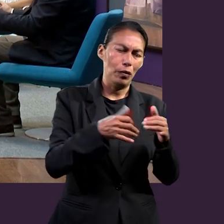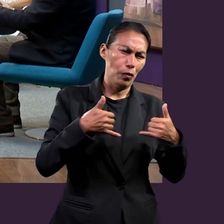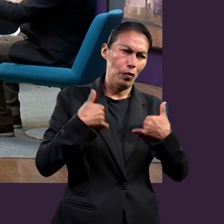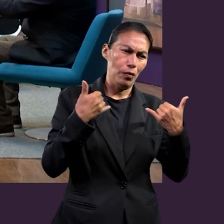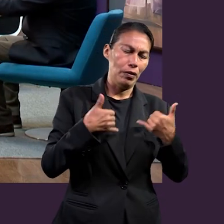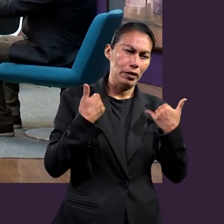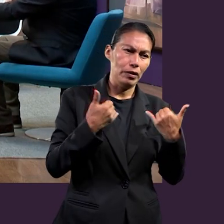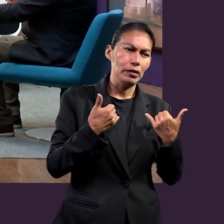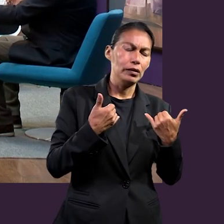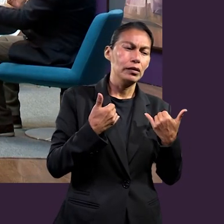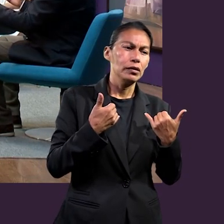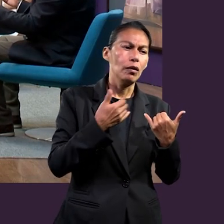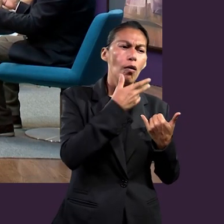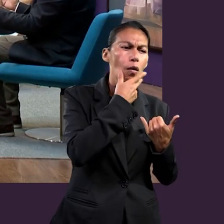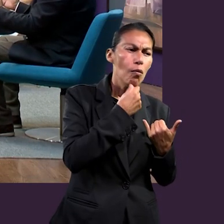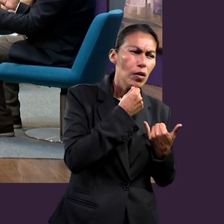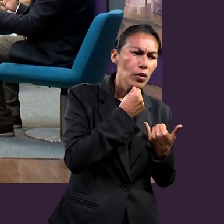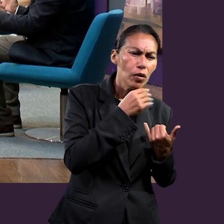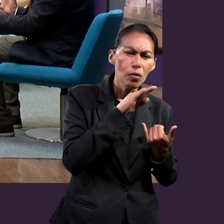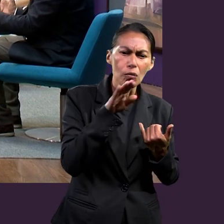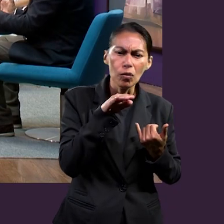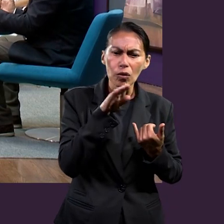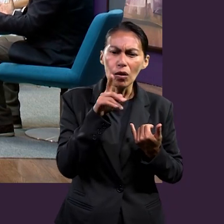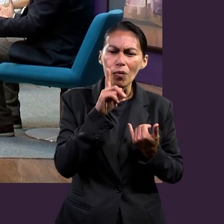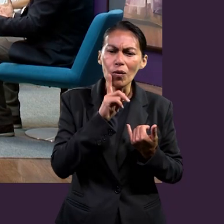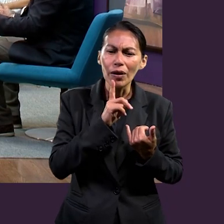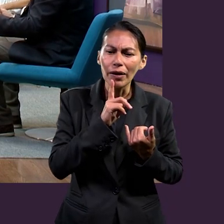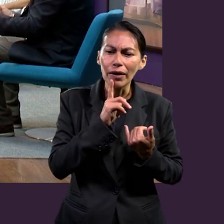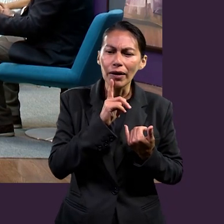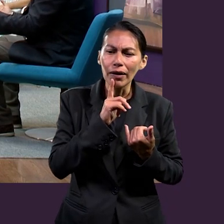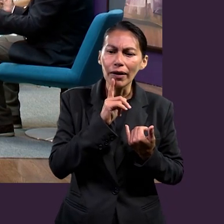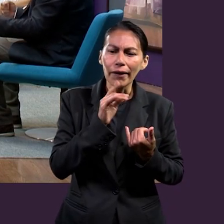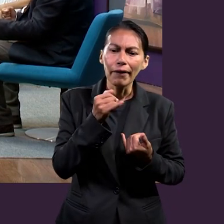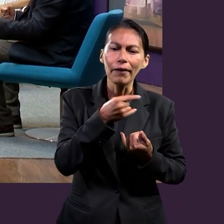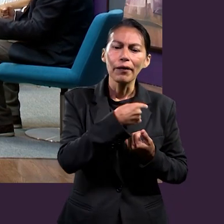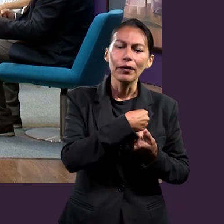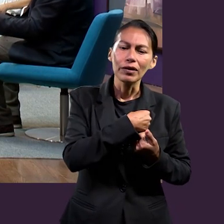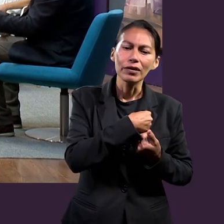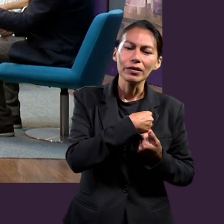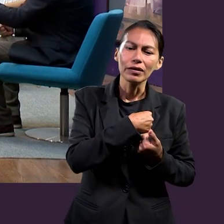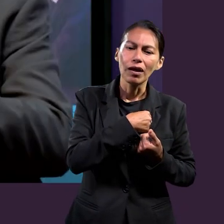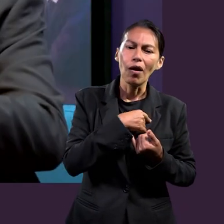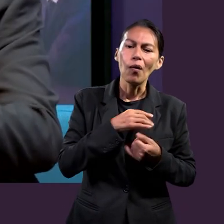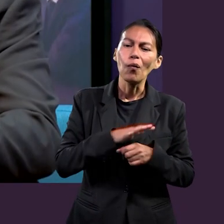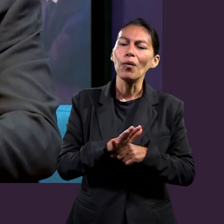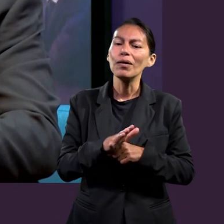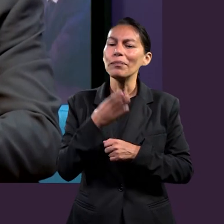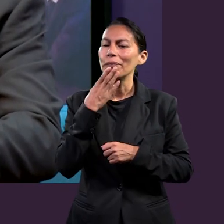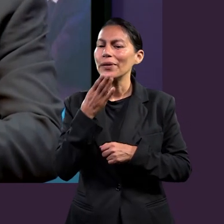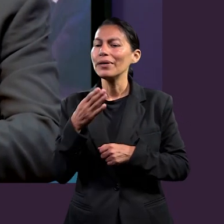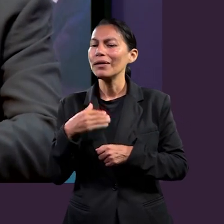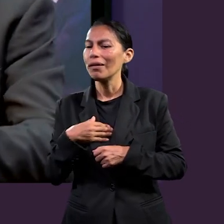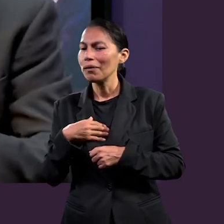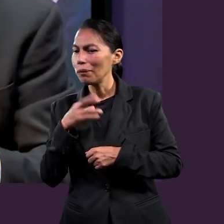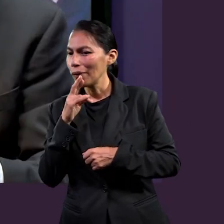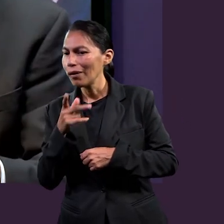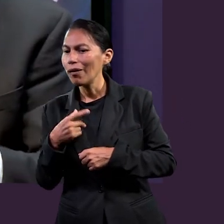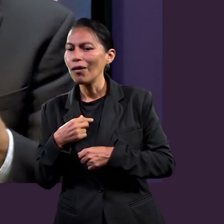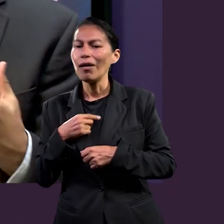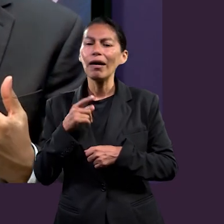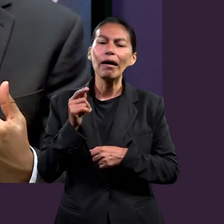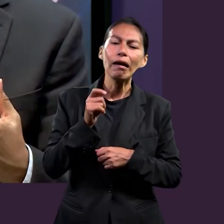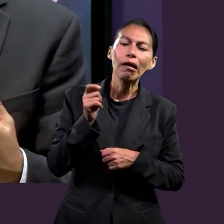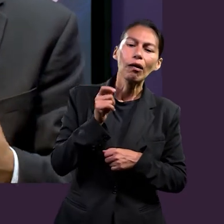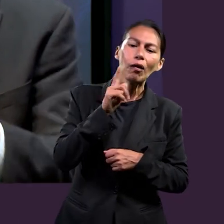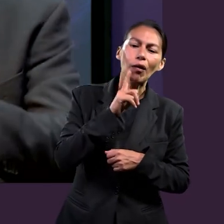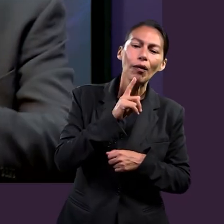una pareja, una relación, lo hacen de manera medio egoísta. A ver qué me conviene, a quién le hablo,